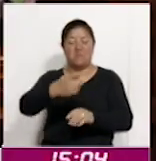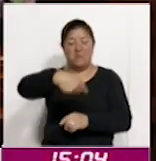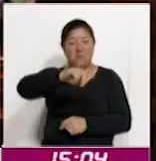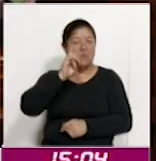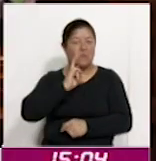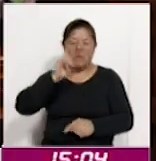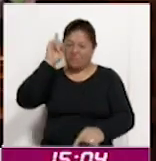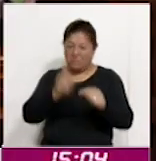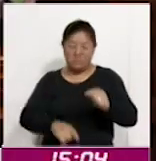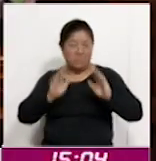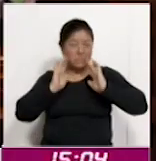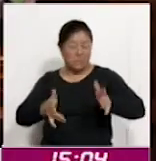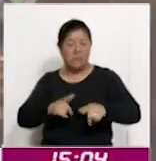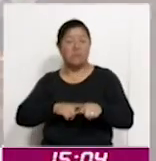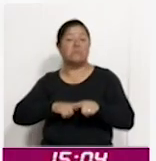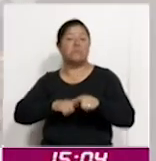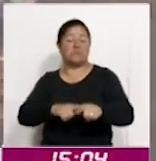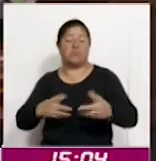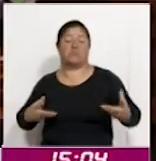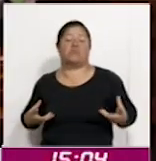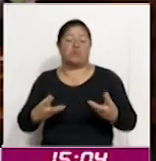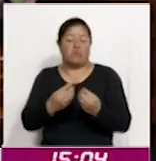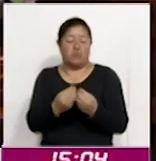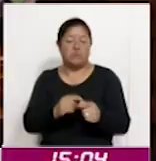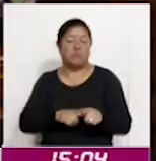Sigamos caminando juntas.